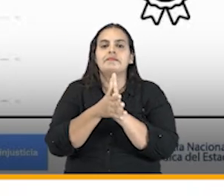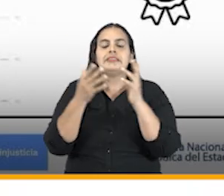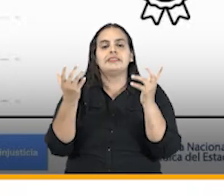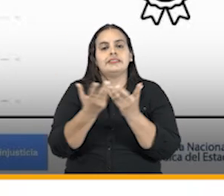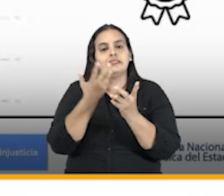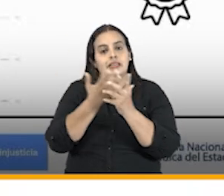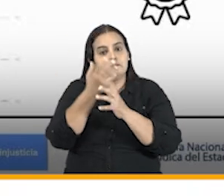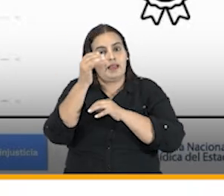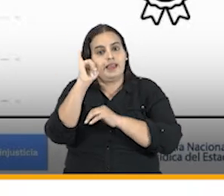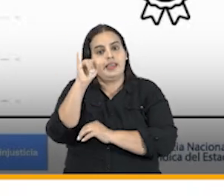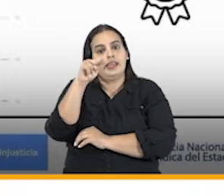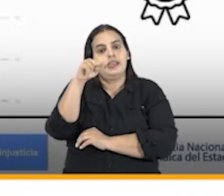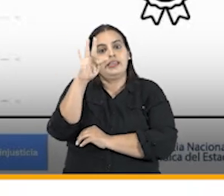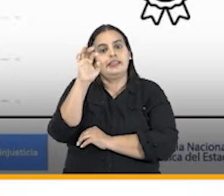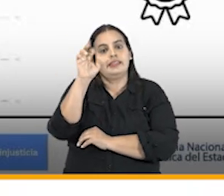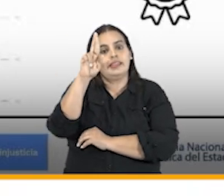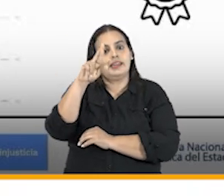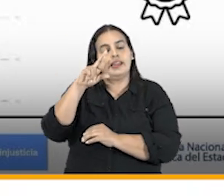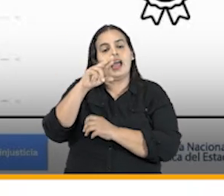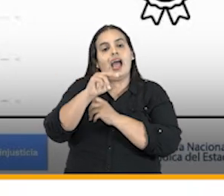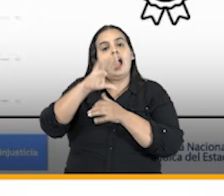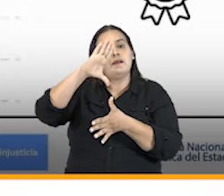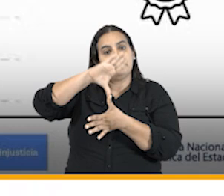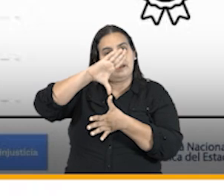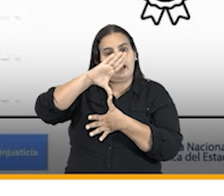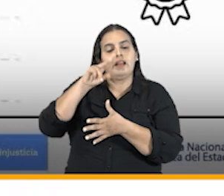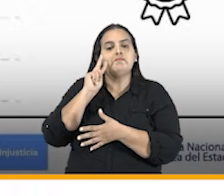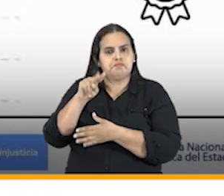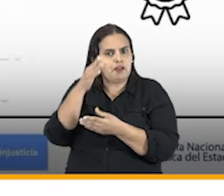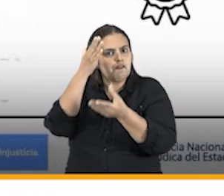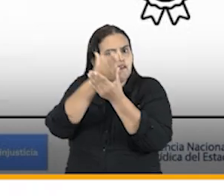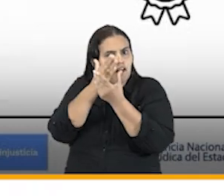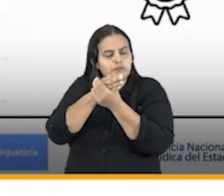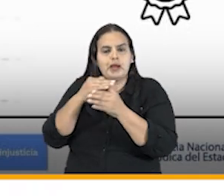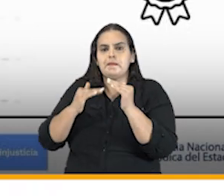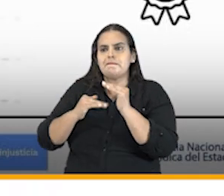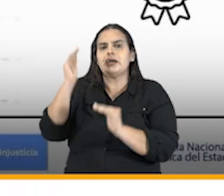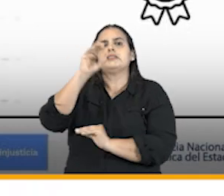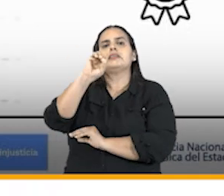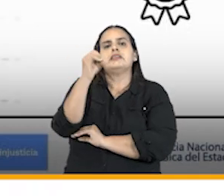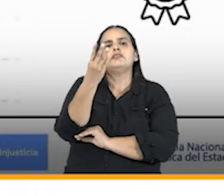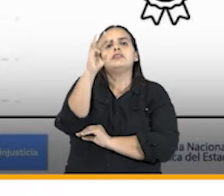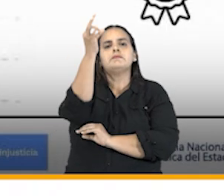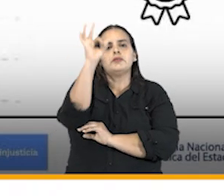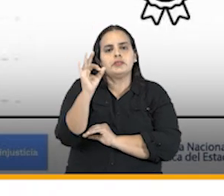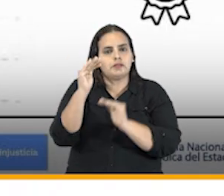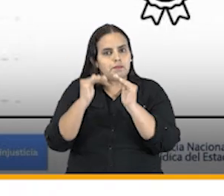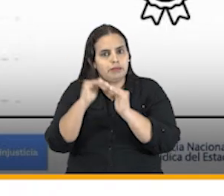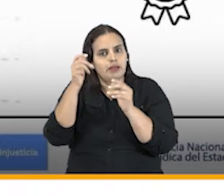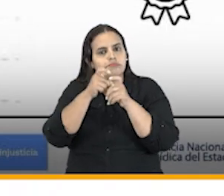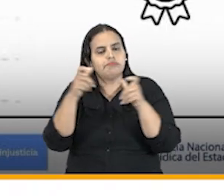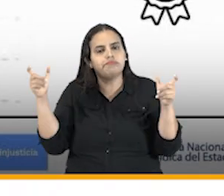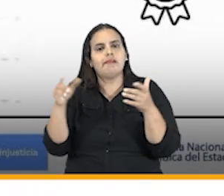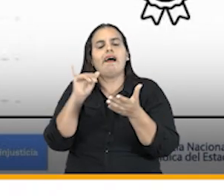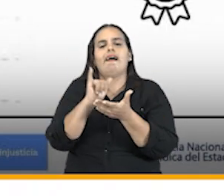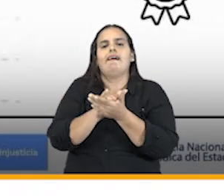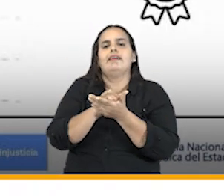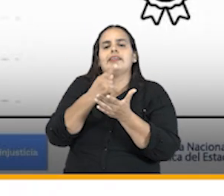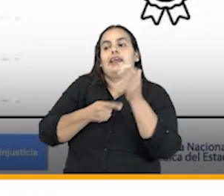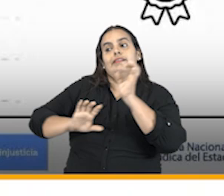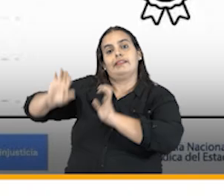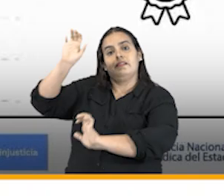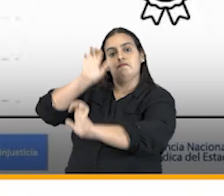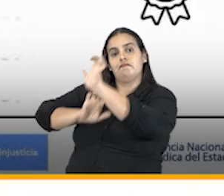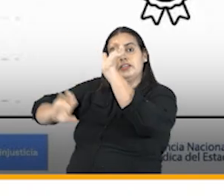del sistema interamericano de derechos humanos este portafolio también aumentó en un 14% y respecto de la